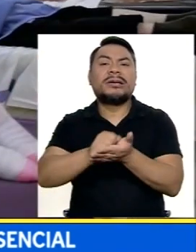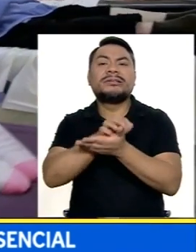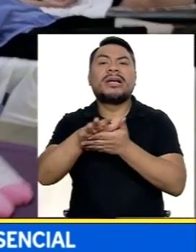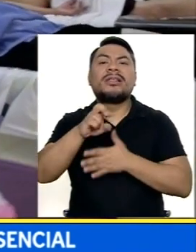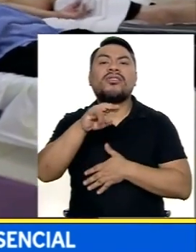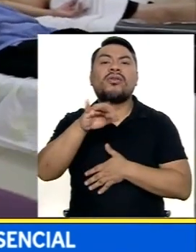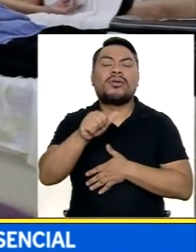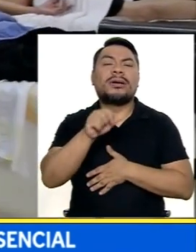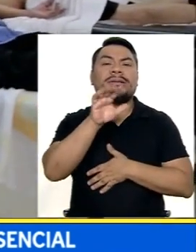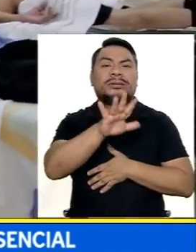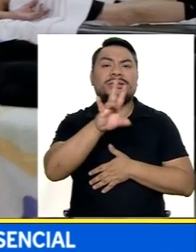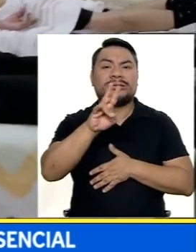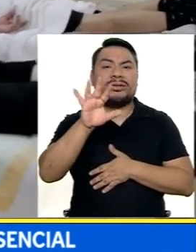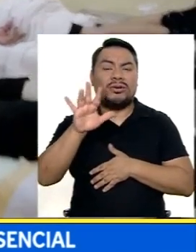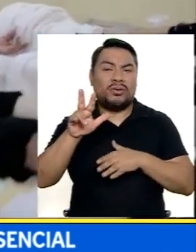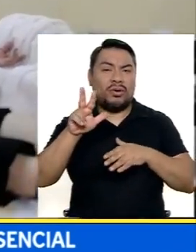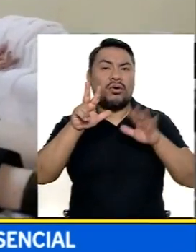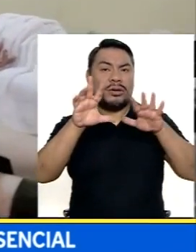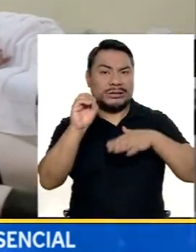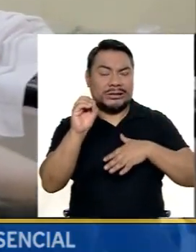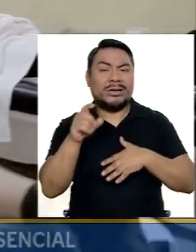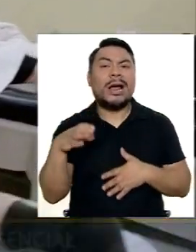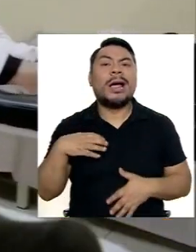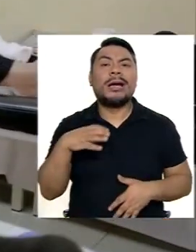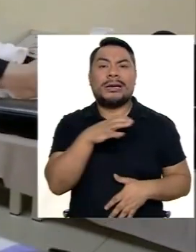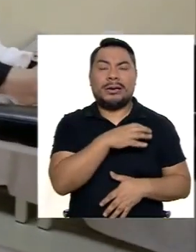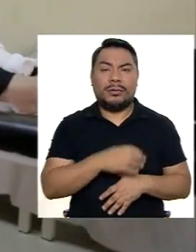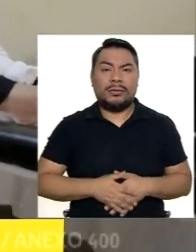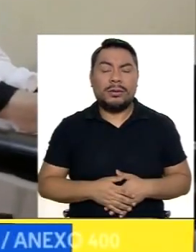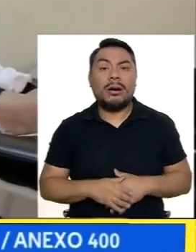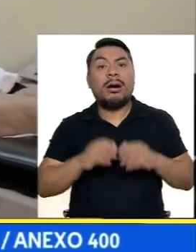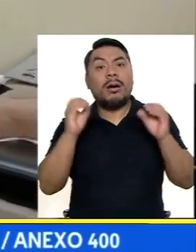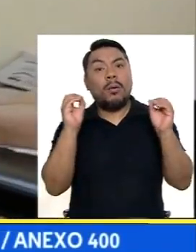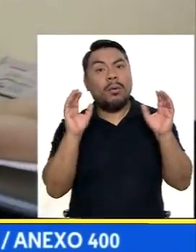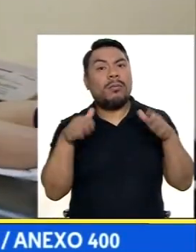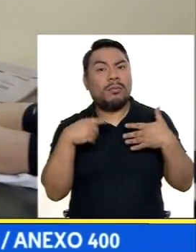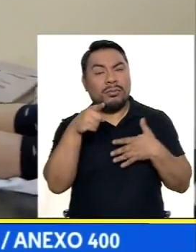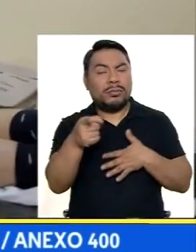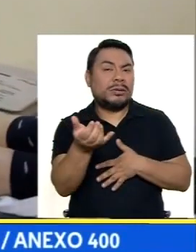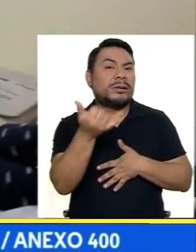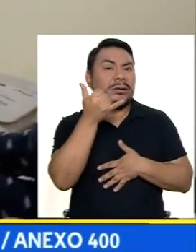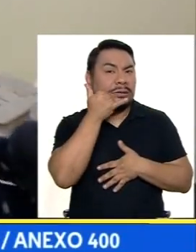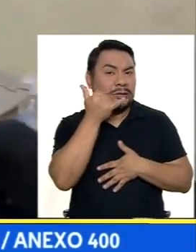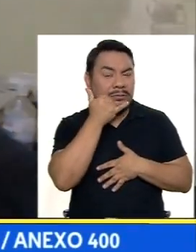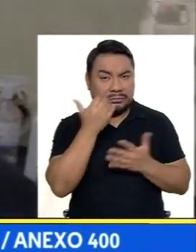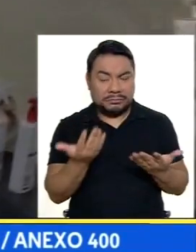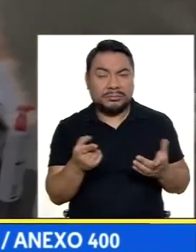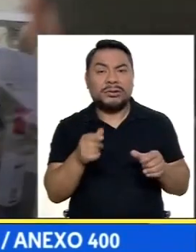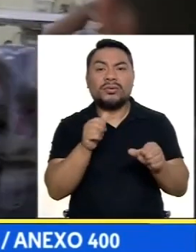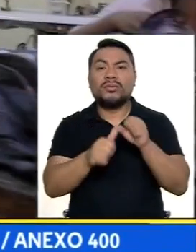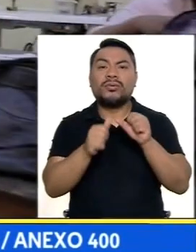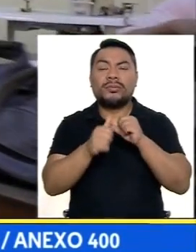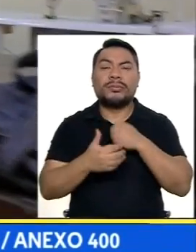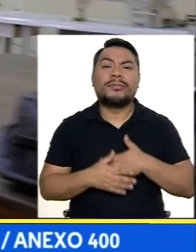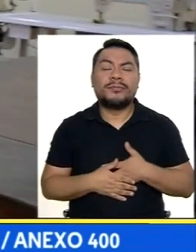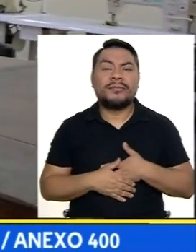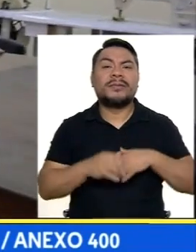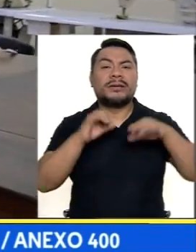578 o 580 La Perla Callao O también lo pueden hacer Llamando por teléfono Al número